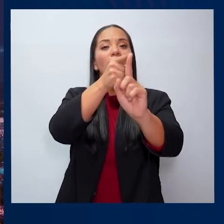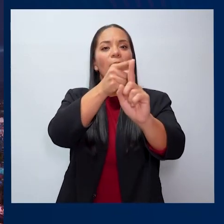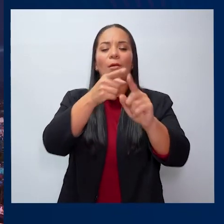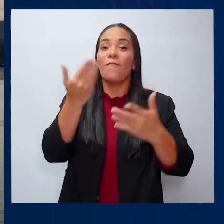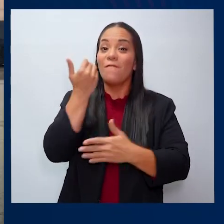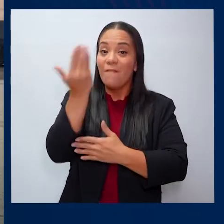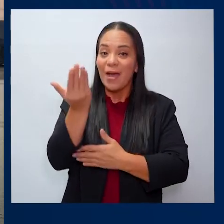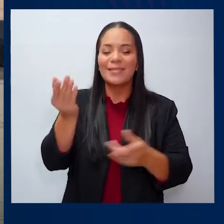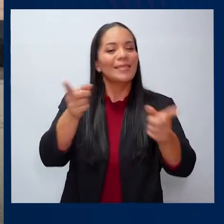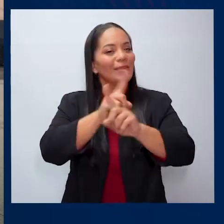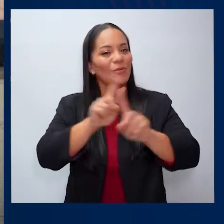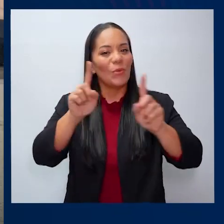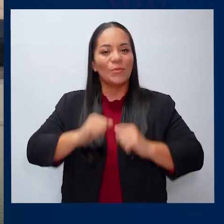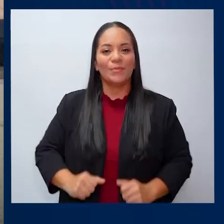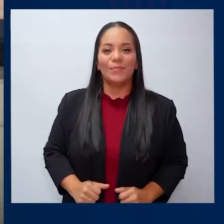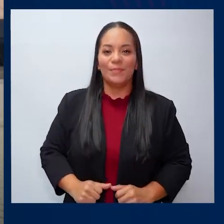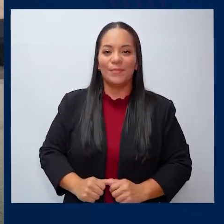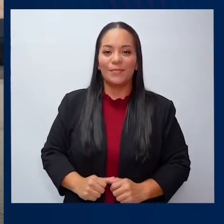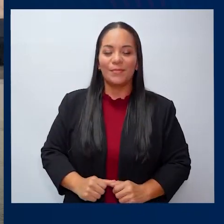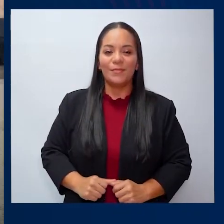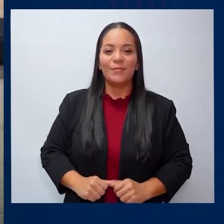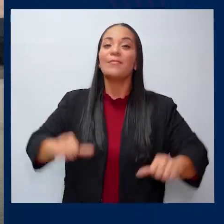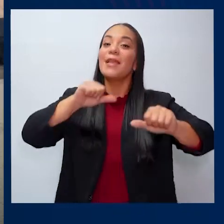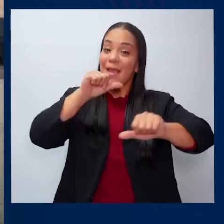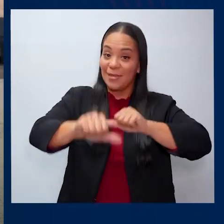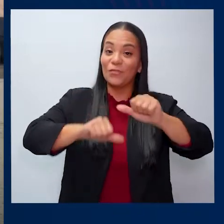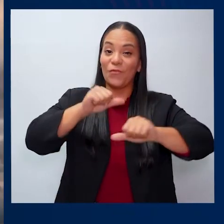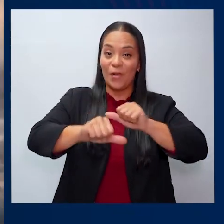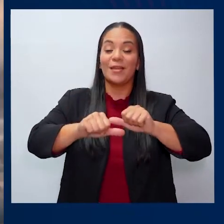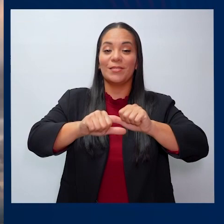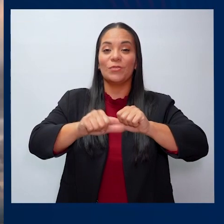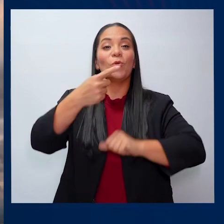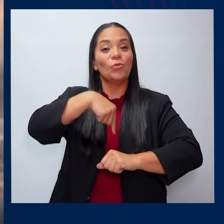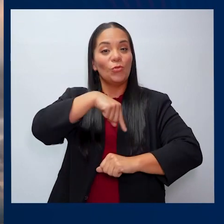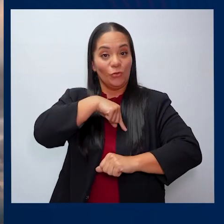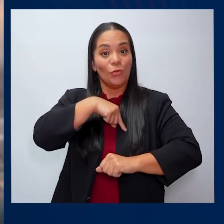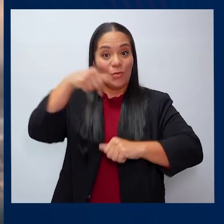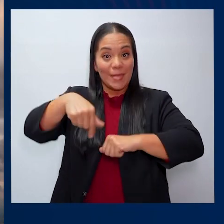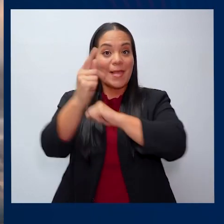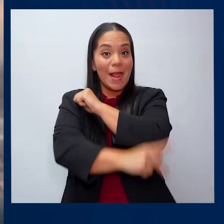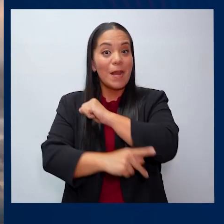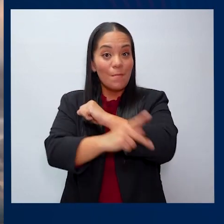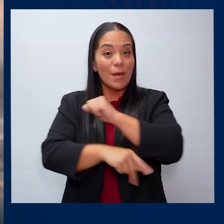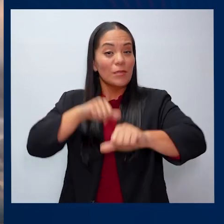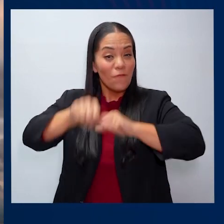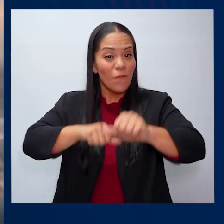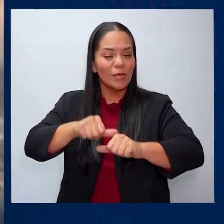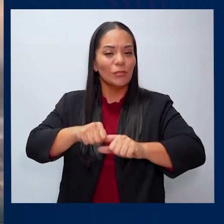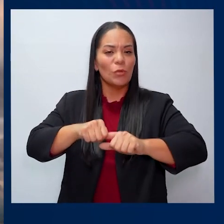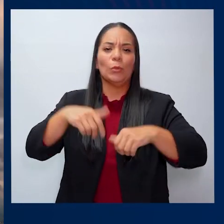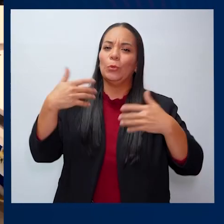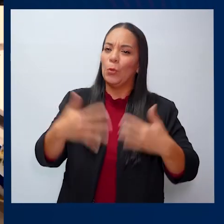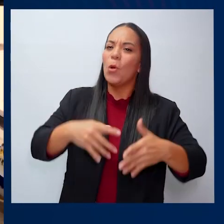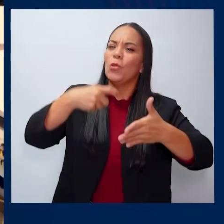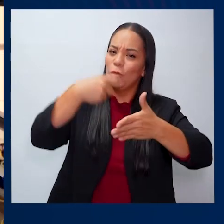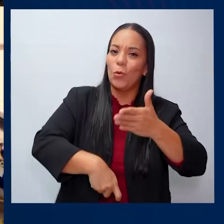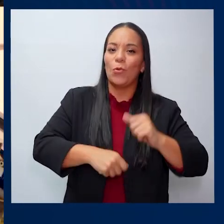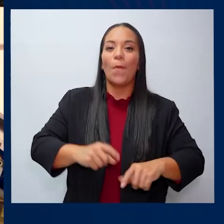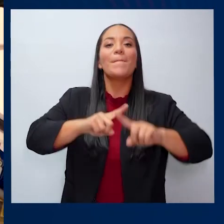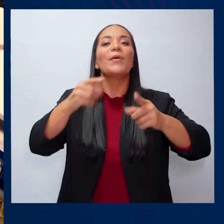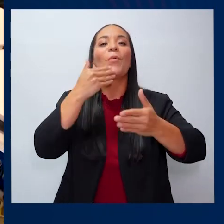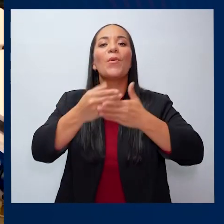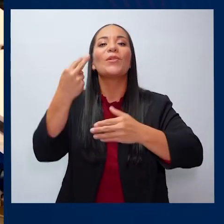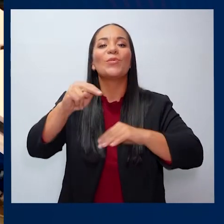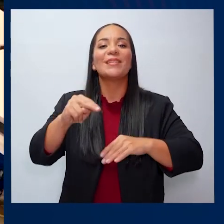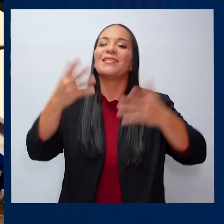pero alcanzarlo no es fácil, de hecho el esfuerzo que tenemos que hacer como país va a ser duro.